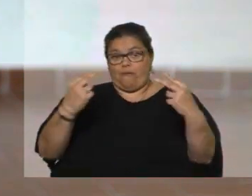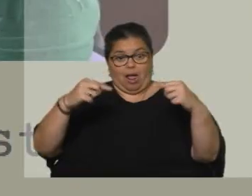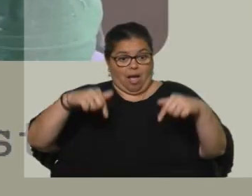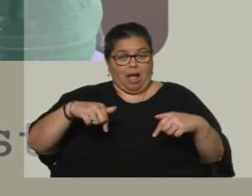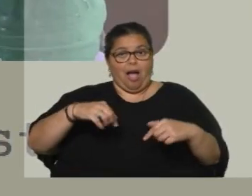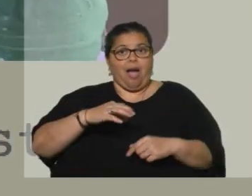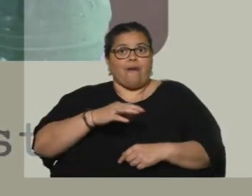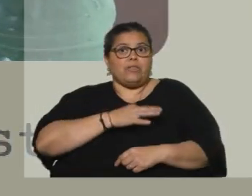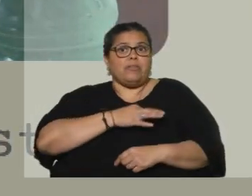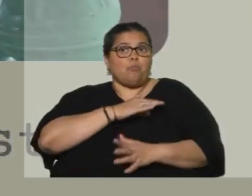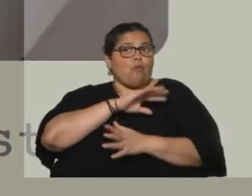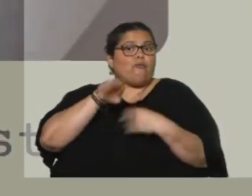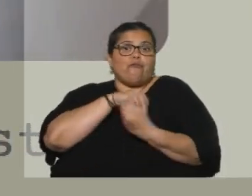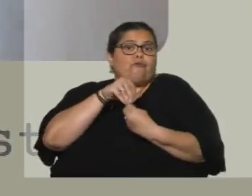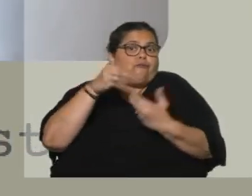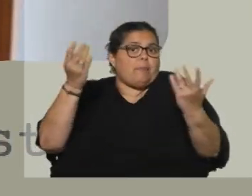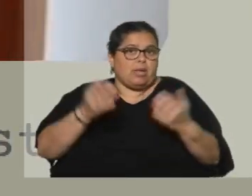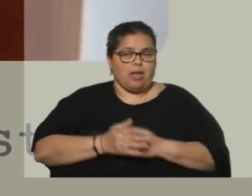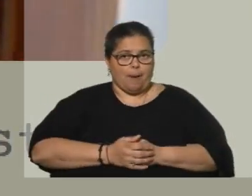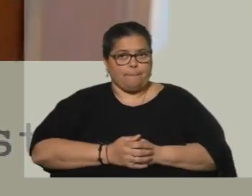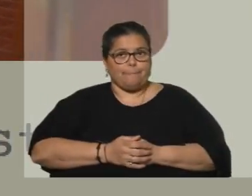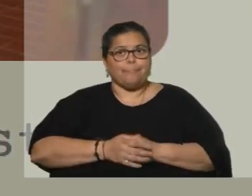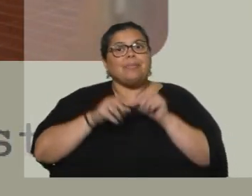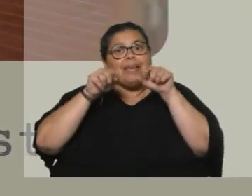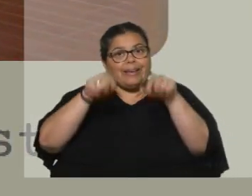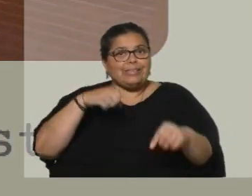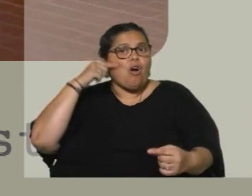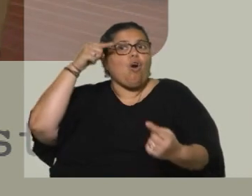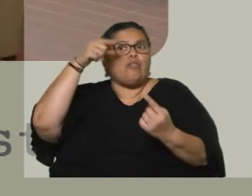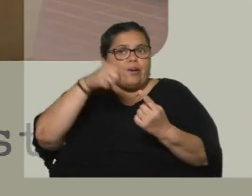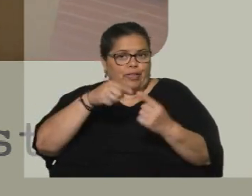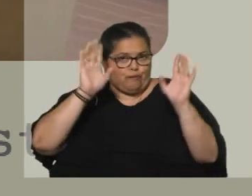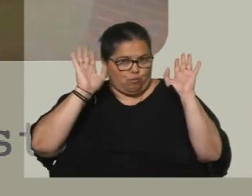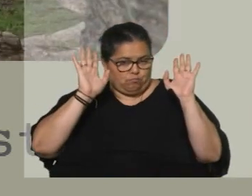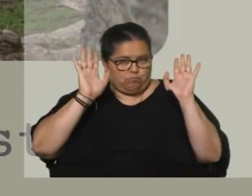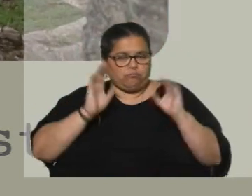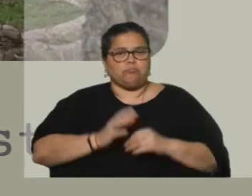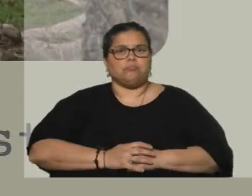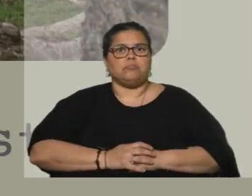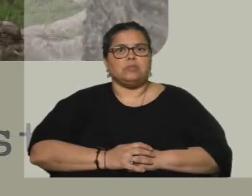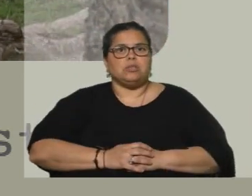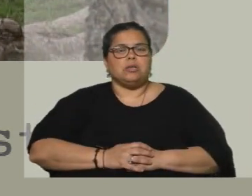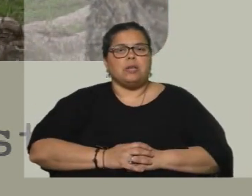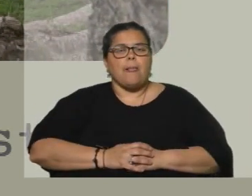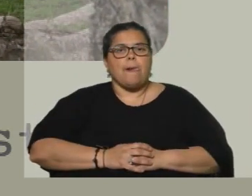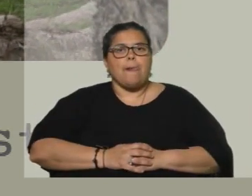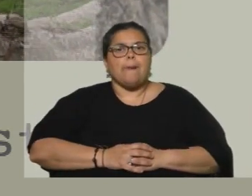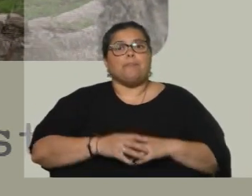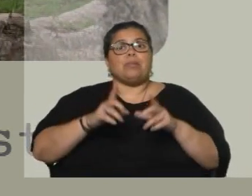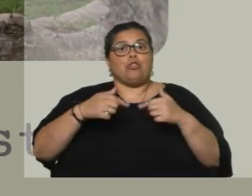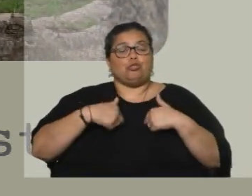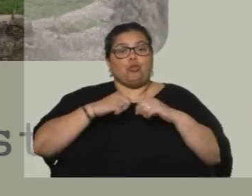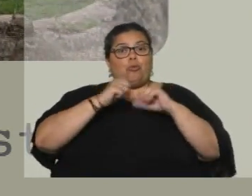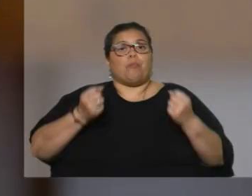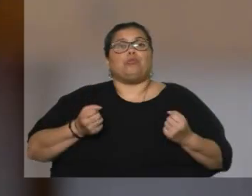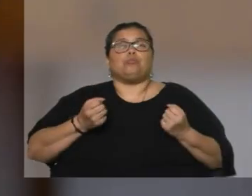familia. Como una familia. Vamos a decir, esa es la meta a lograr. Que le consigamos un